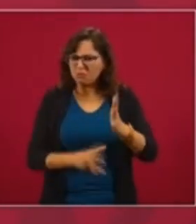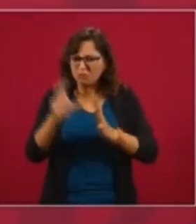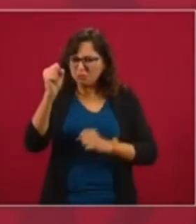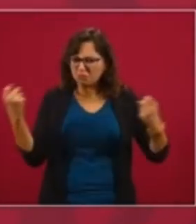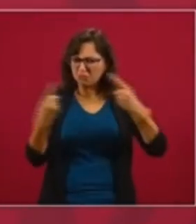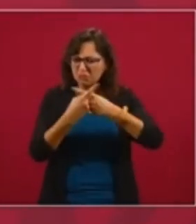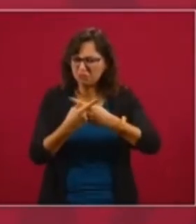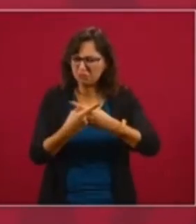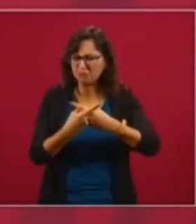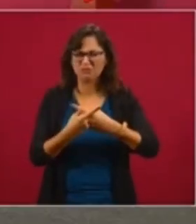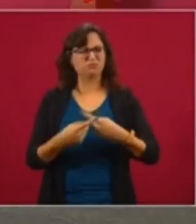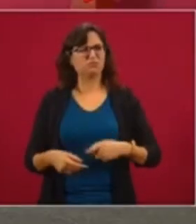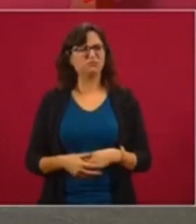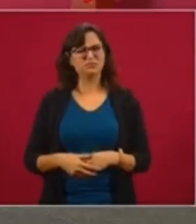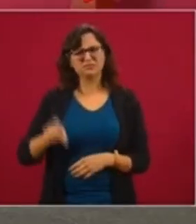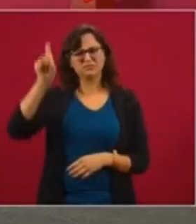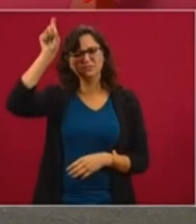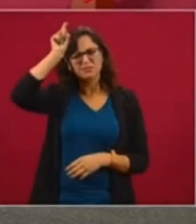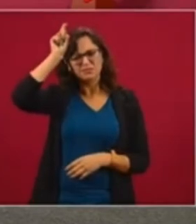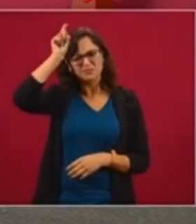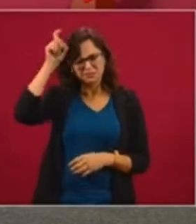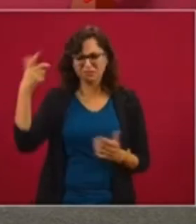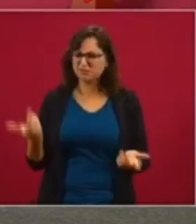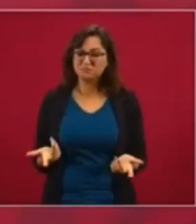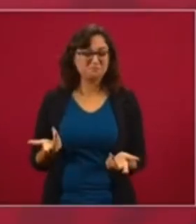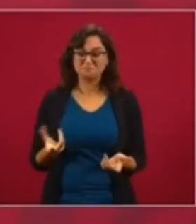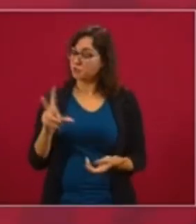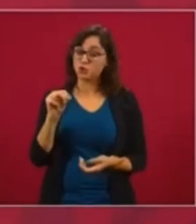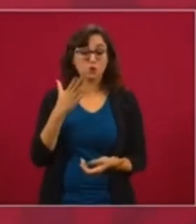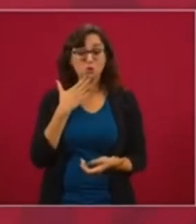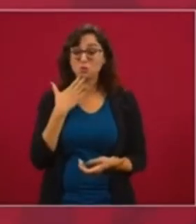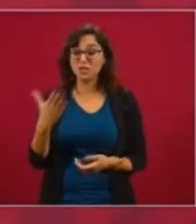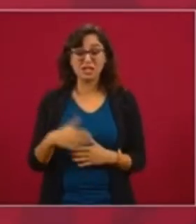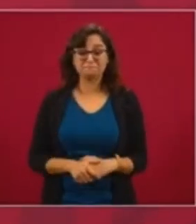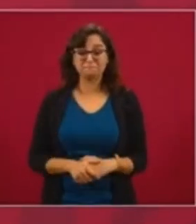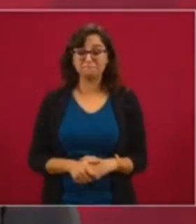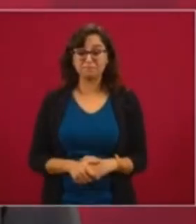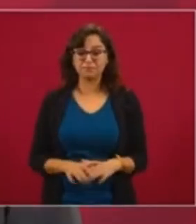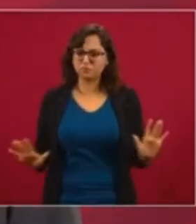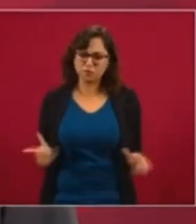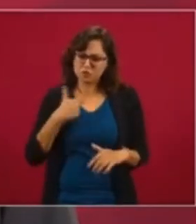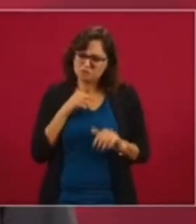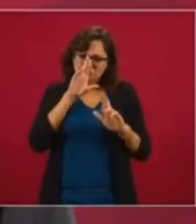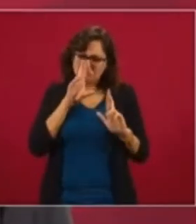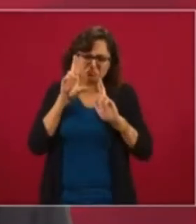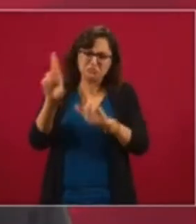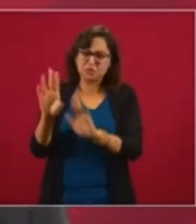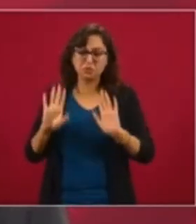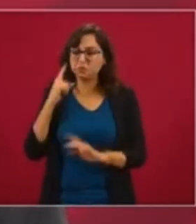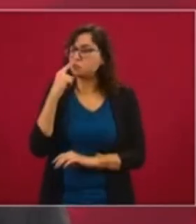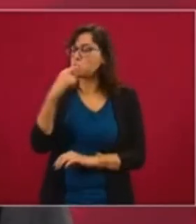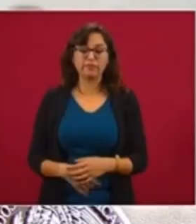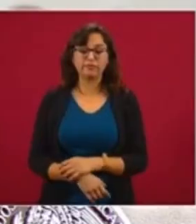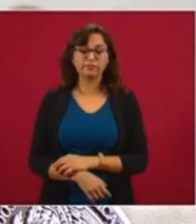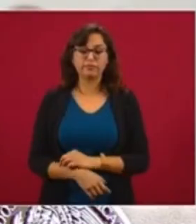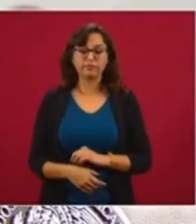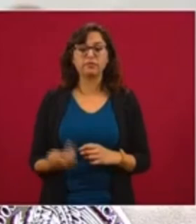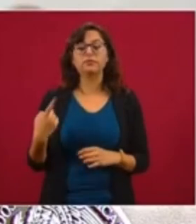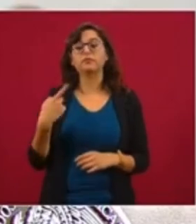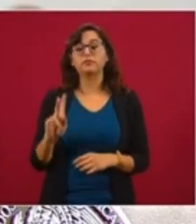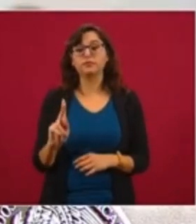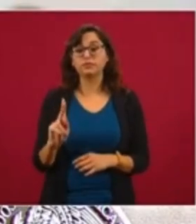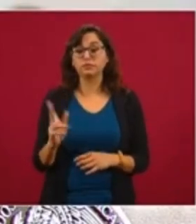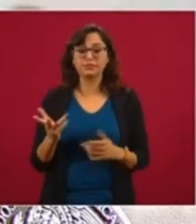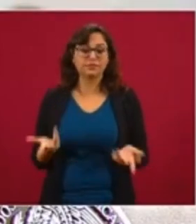no procede, pues no va a estar bien, y no quiero que se malinterprete. Yo soy respetuoso del Poder Judicial, pero si